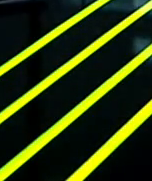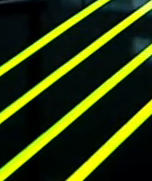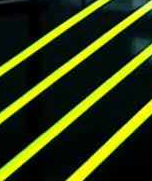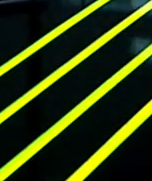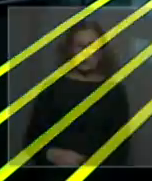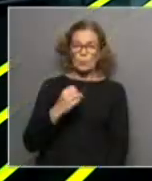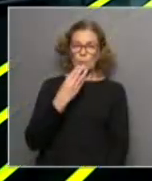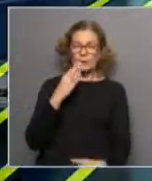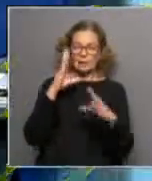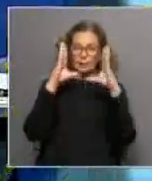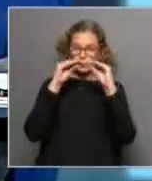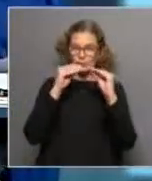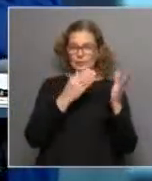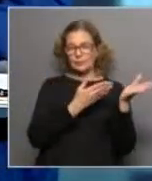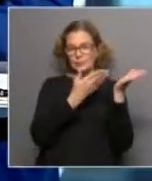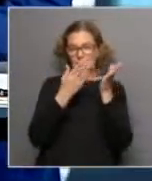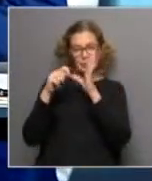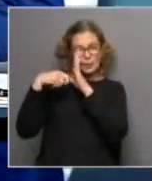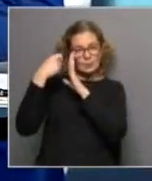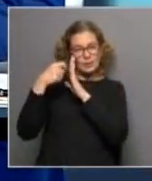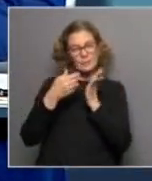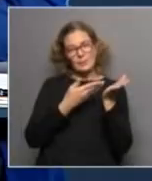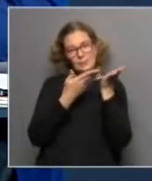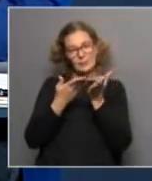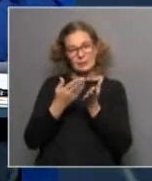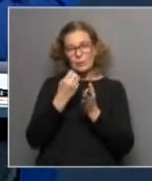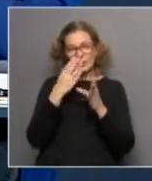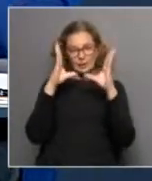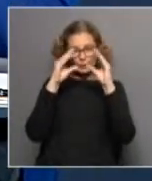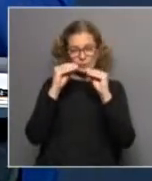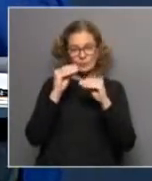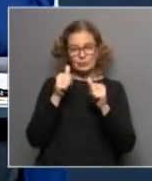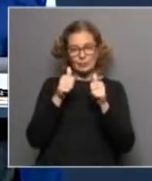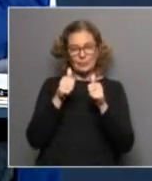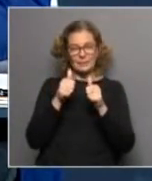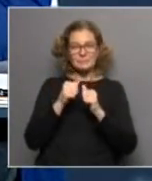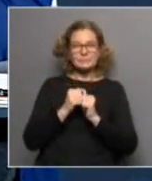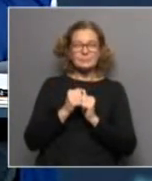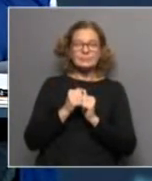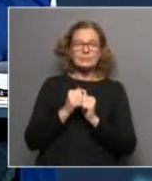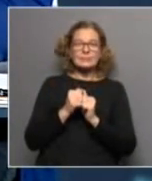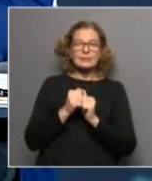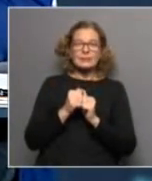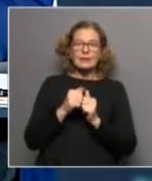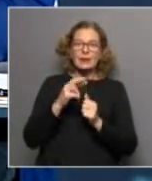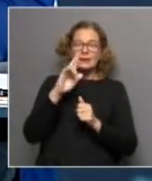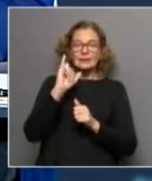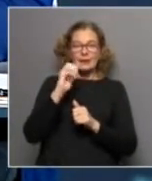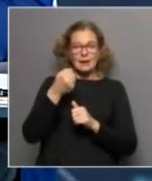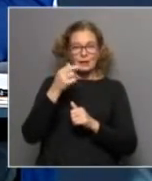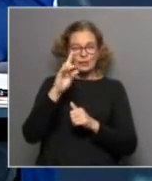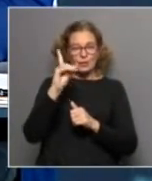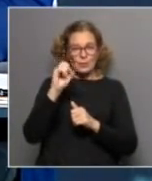Muy buenas noches. Bienvenidos a La Letra Chica. Bienvenida, Denise. ¿Qué tal? Buenas noches. ¿Todo bien? Bien, bien. Ricardo, ¿andás por ahí? Buenas noches.